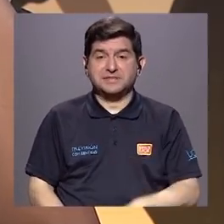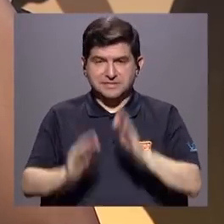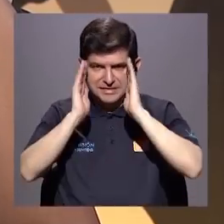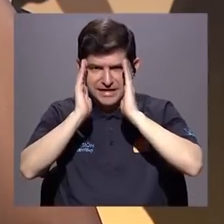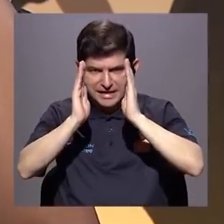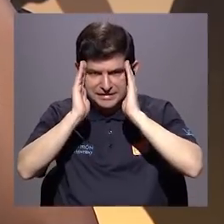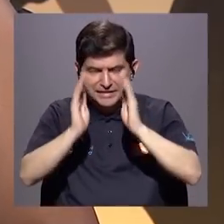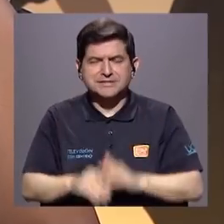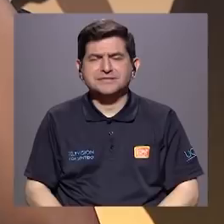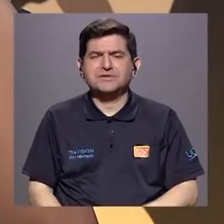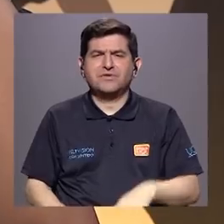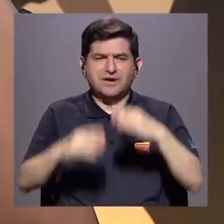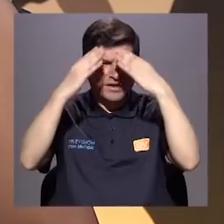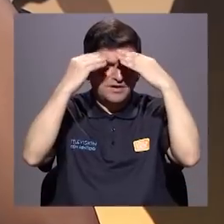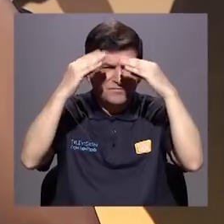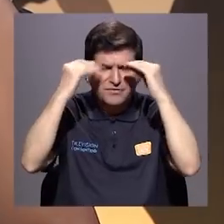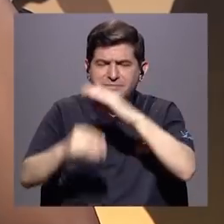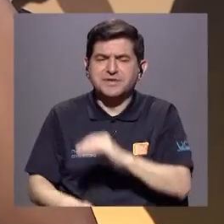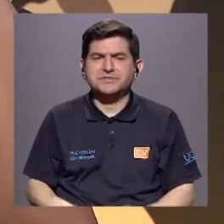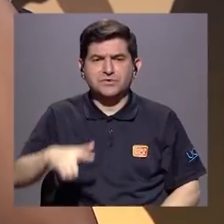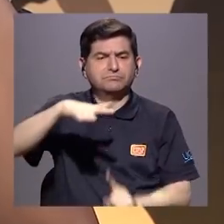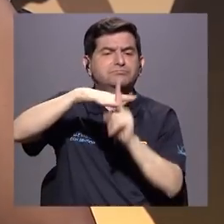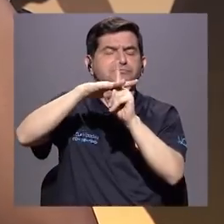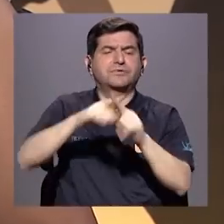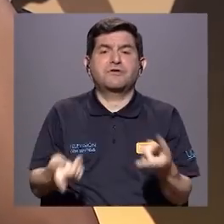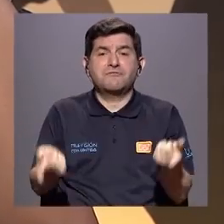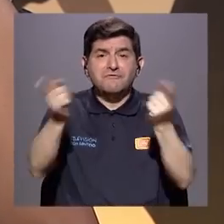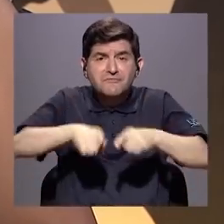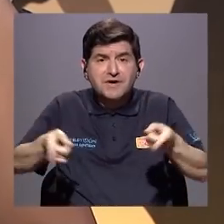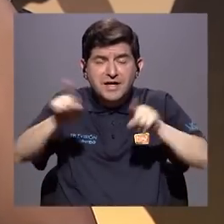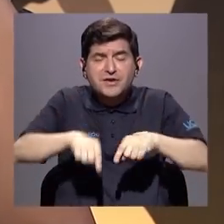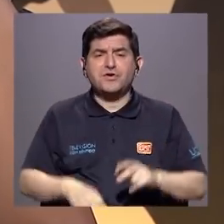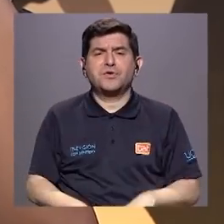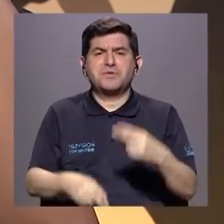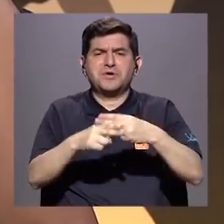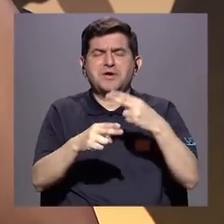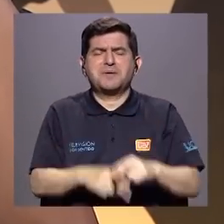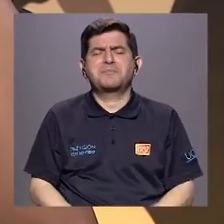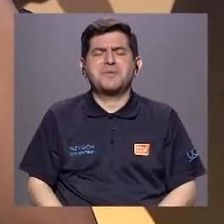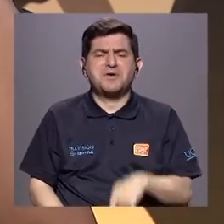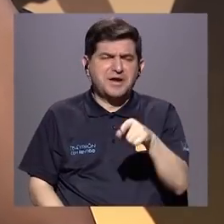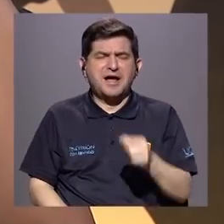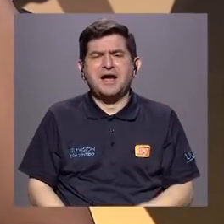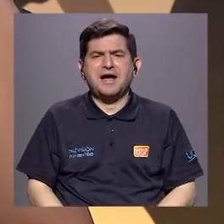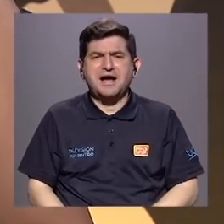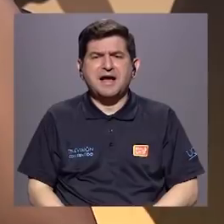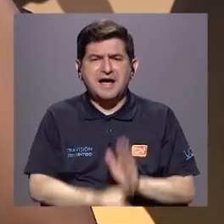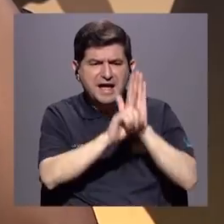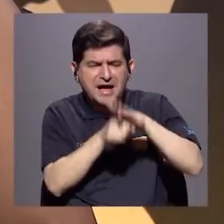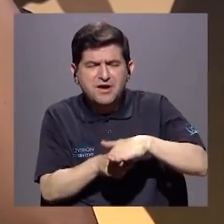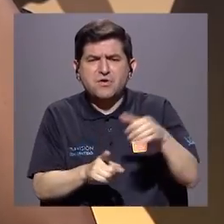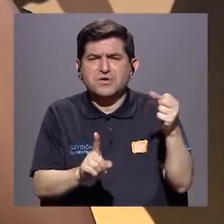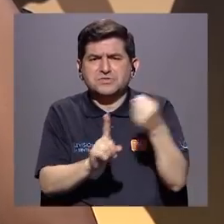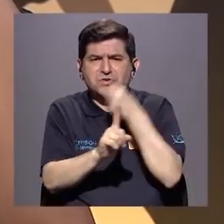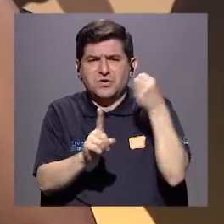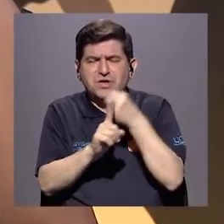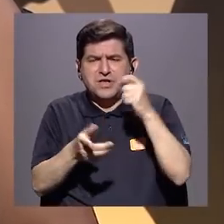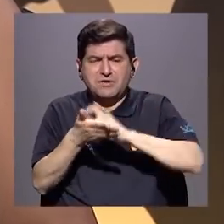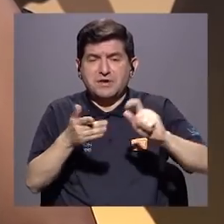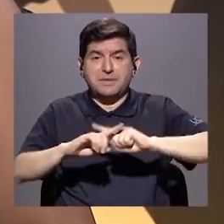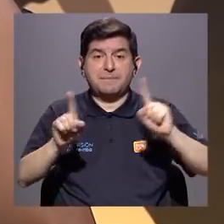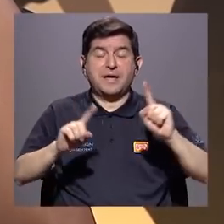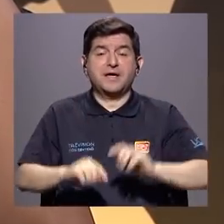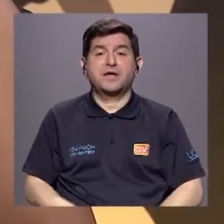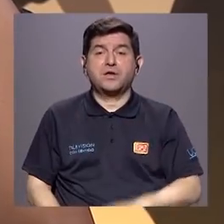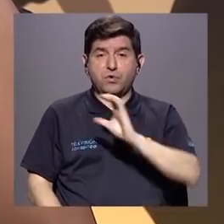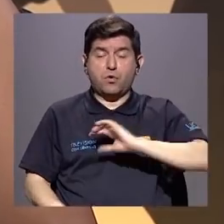concienciar, informar y visibilizar un fenómeno que habíamos venido llamando acoso y violencia escolar, pero que atañe un montón de conductas y